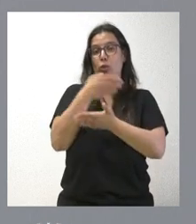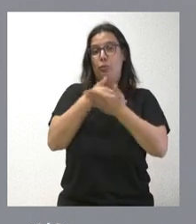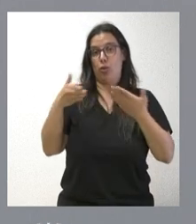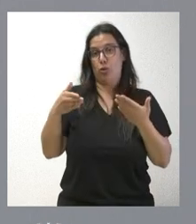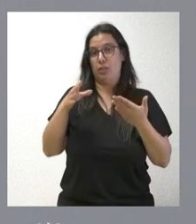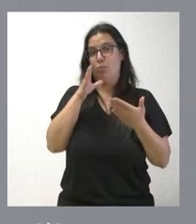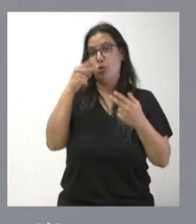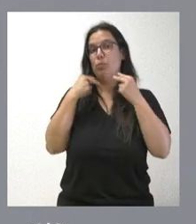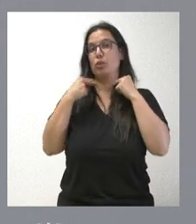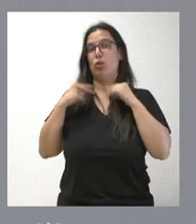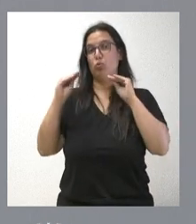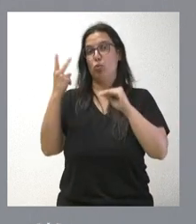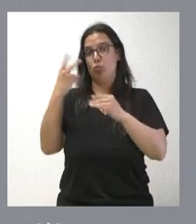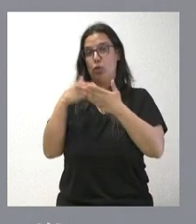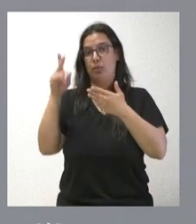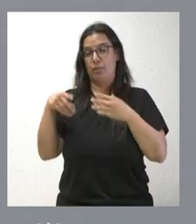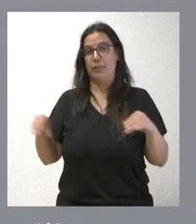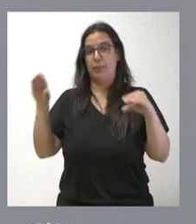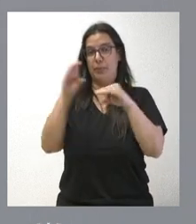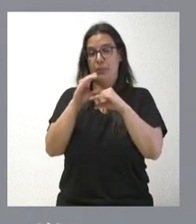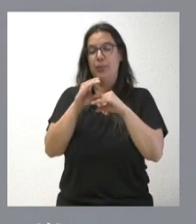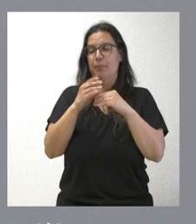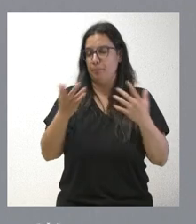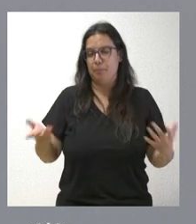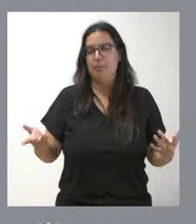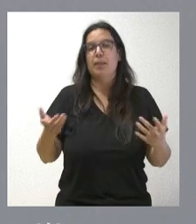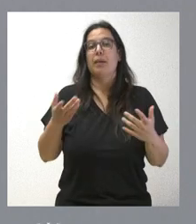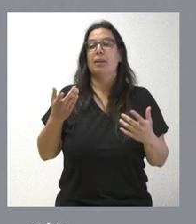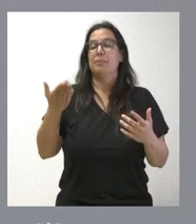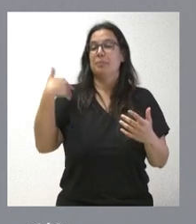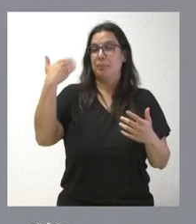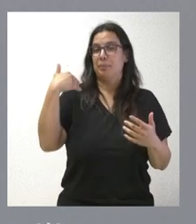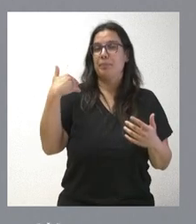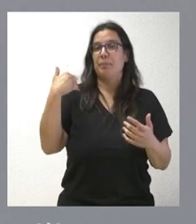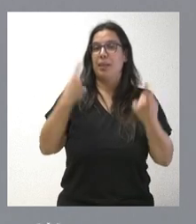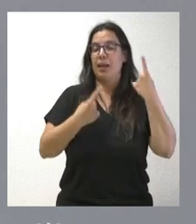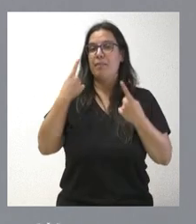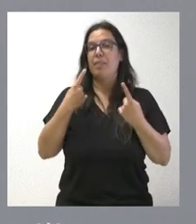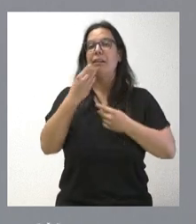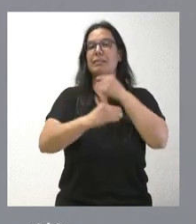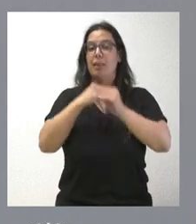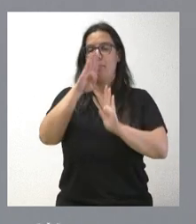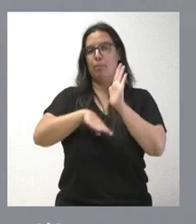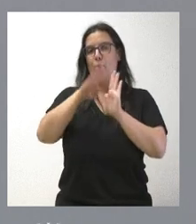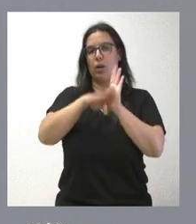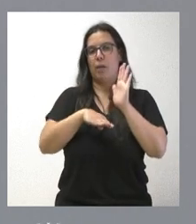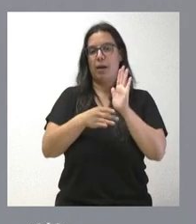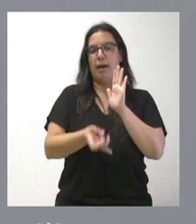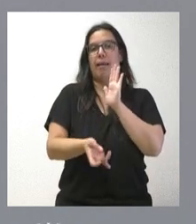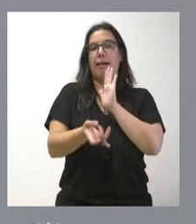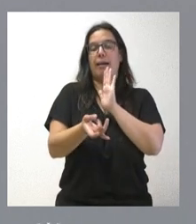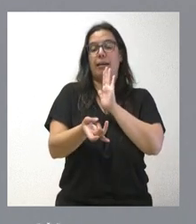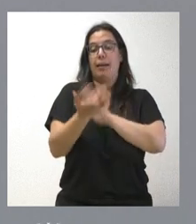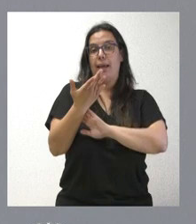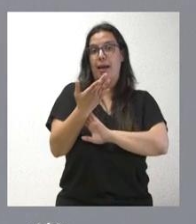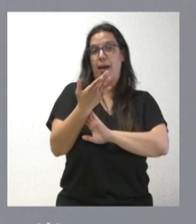añadirá a la diputación provincial, como son 7 años, son 28 millones de euros. En otras ocasiones, porque este programa no nace en el año 23, sino ya tuvo